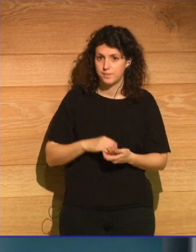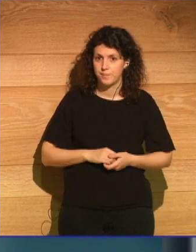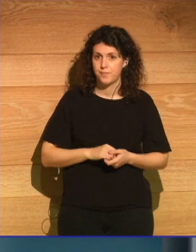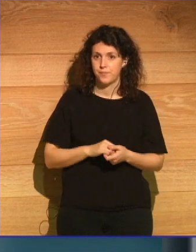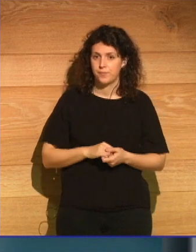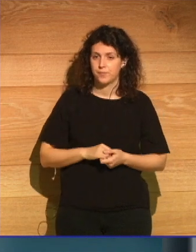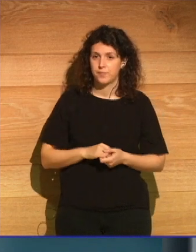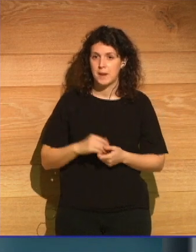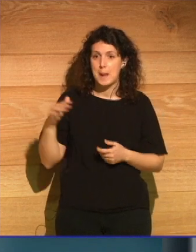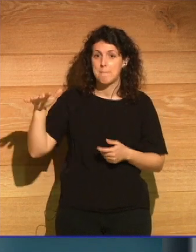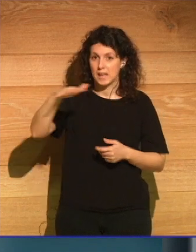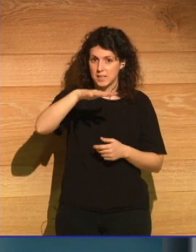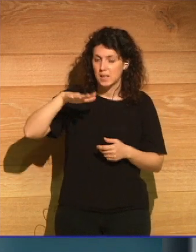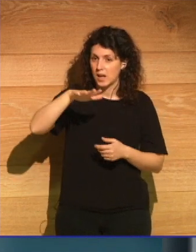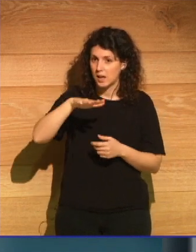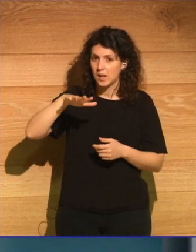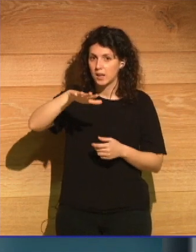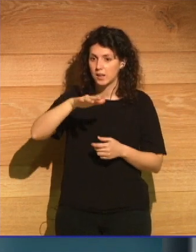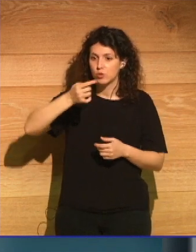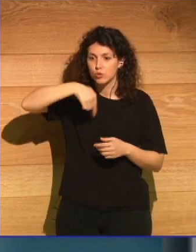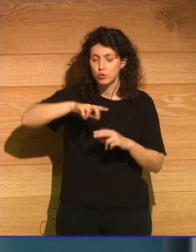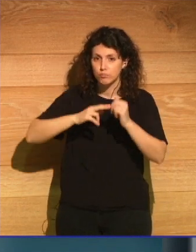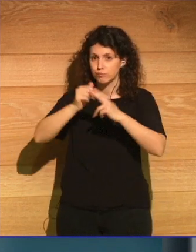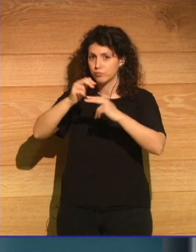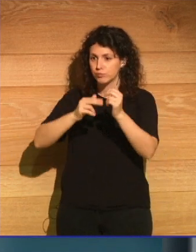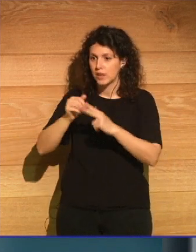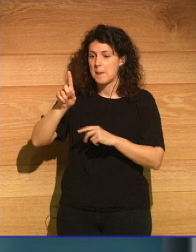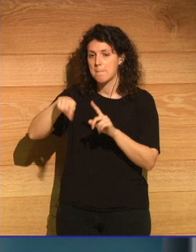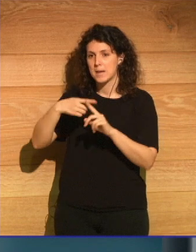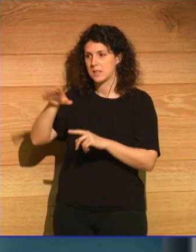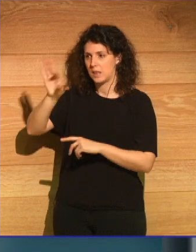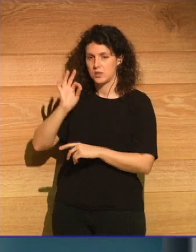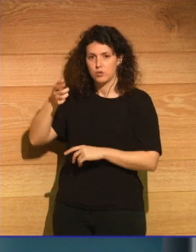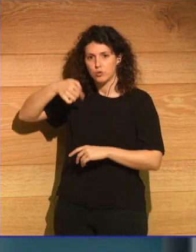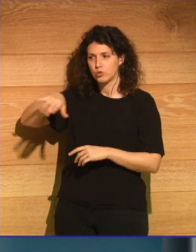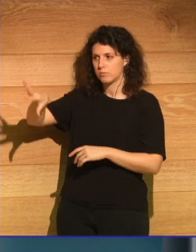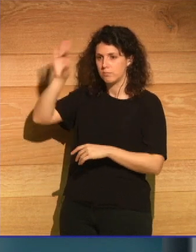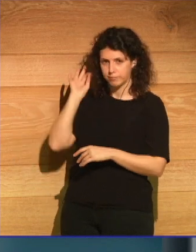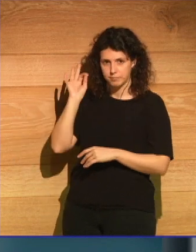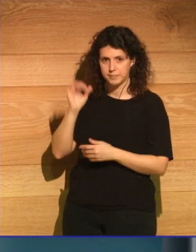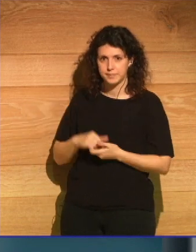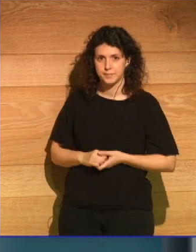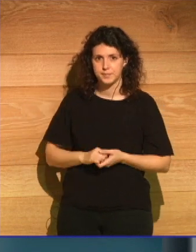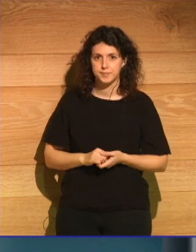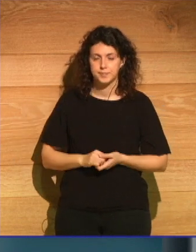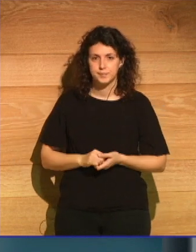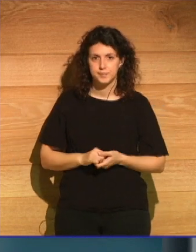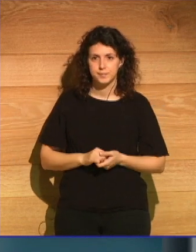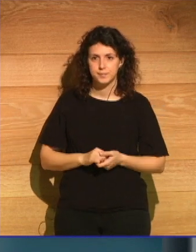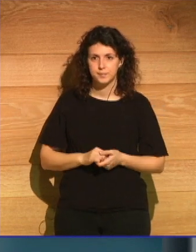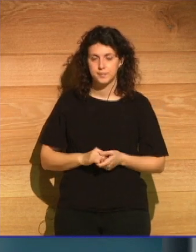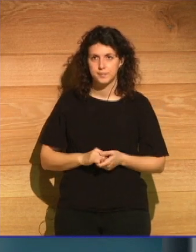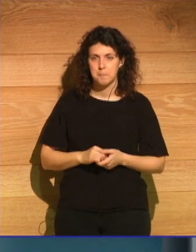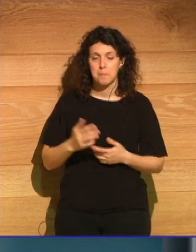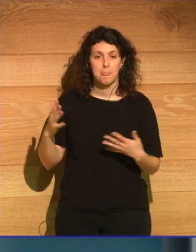el paisaje que estamos construyendo y las decisiones que tomamos en el